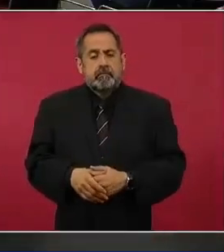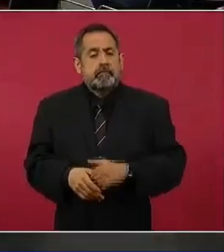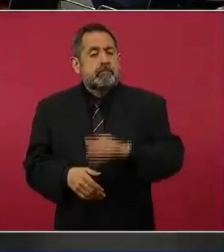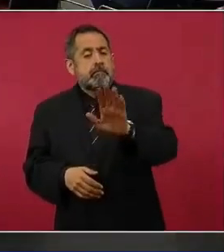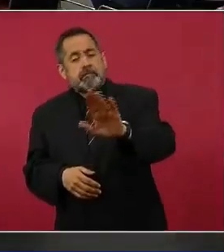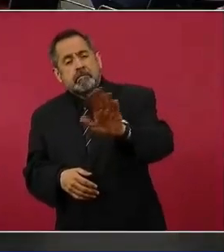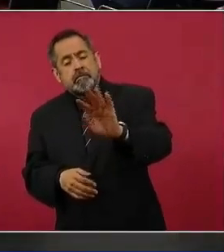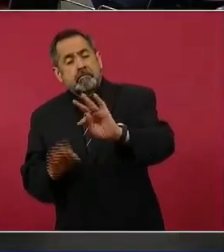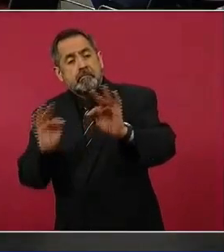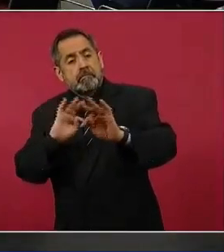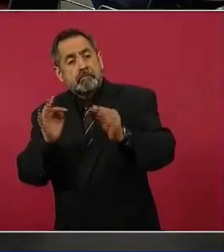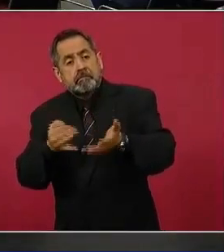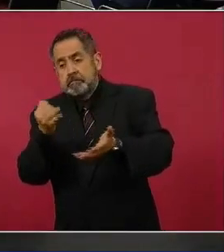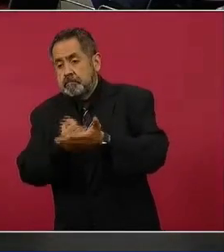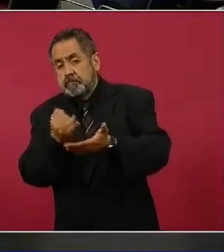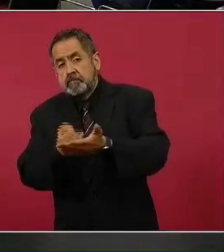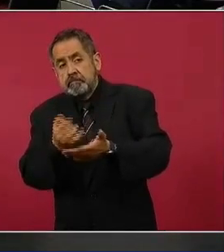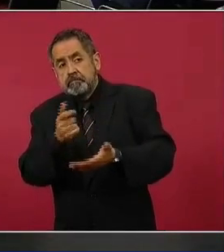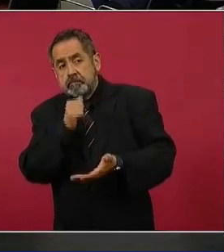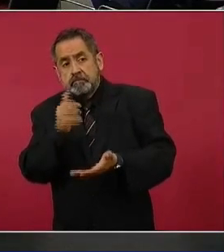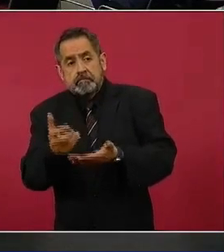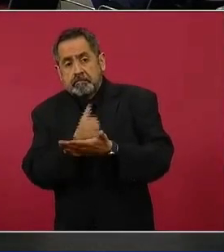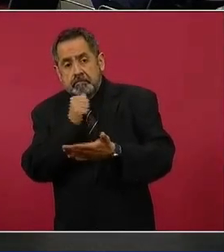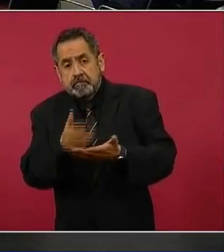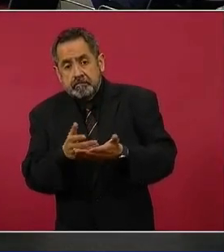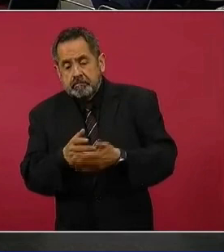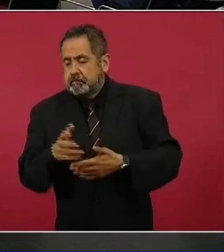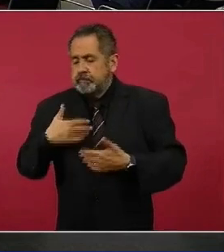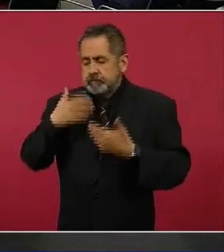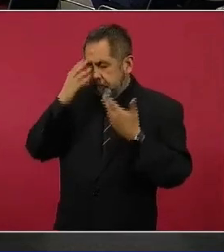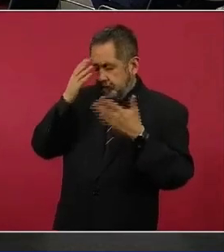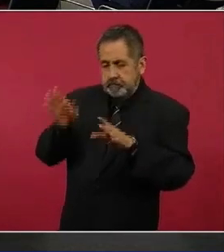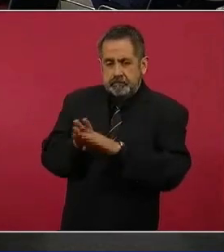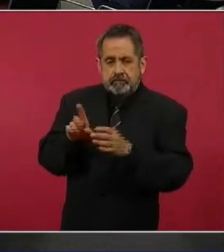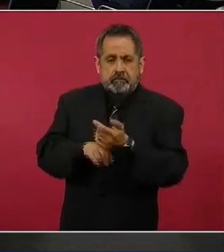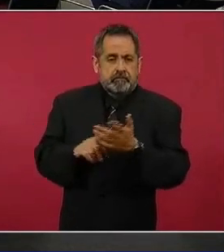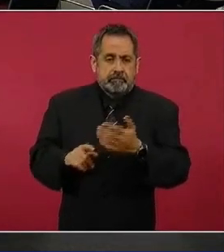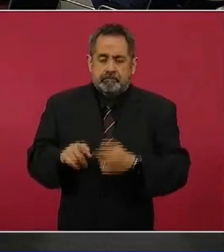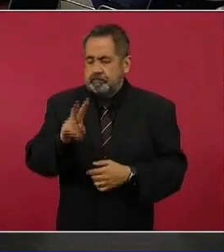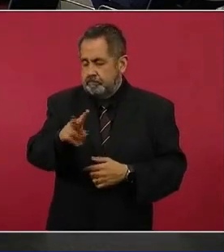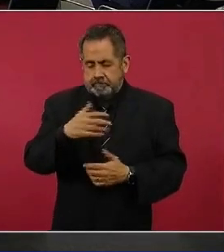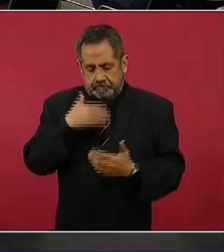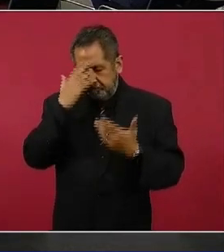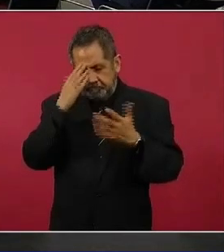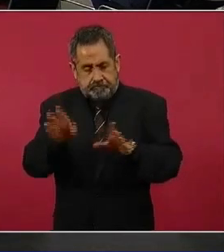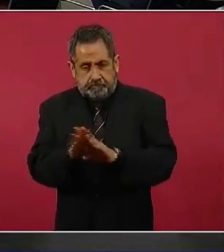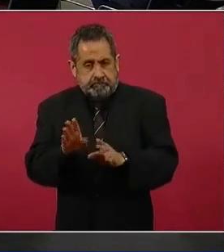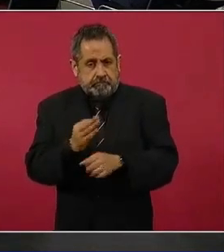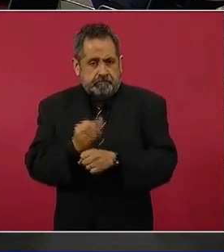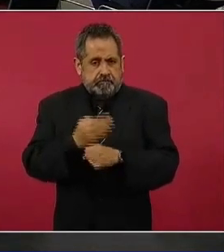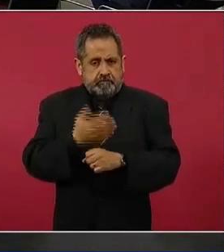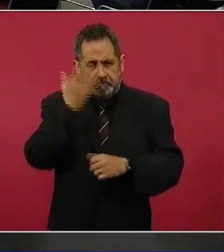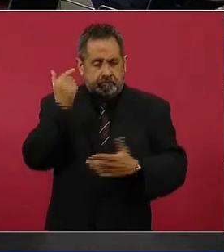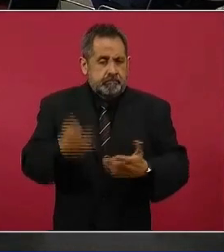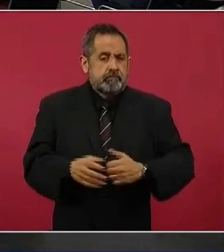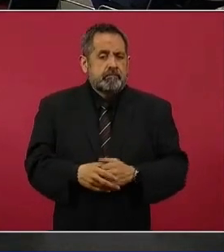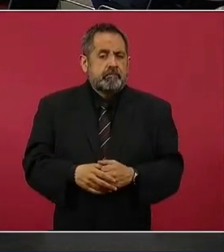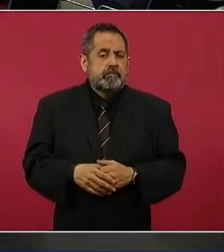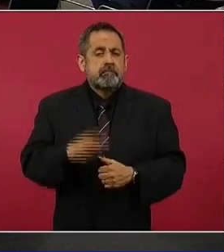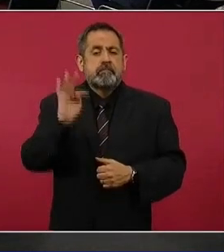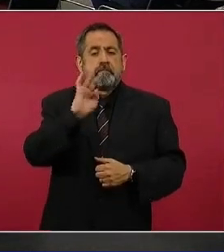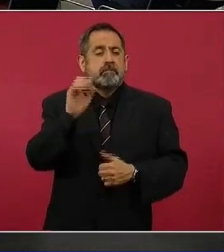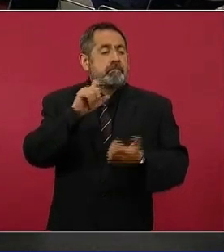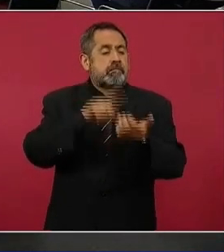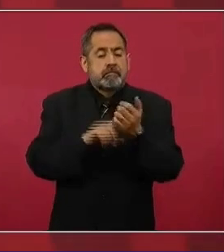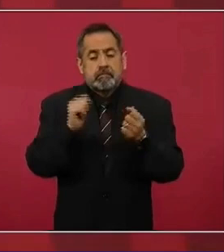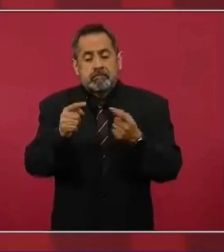impuestos? No sabemos, no desconocemos, no sabemos en este momento, probablemente alguna parte de